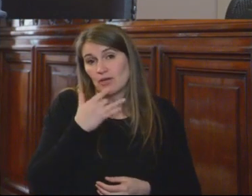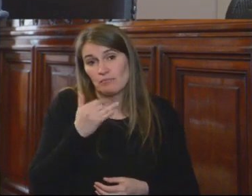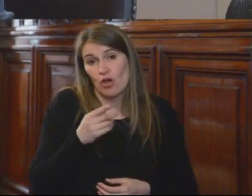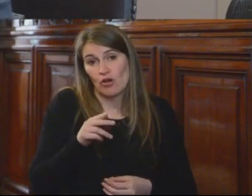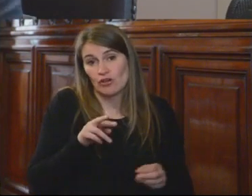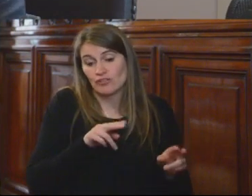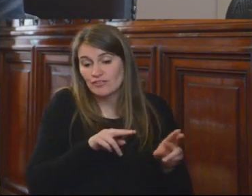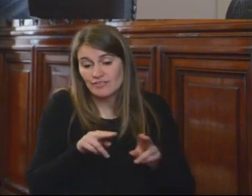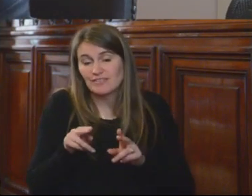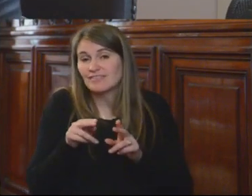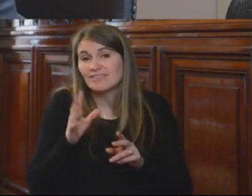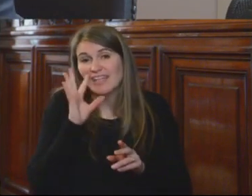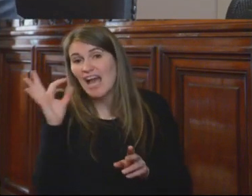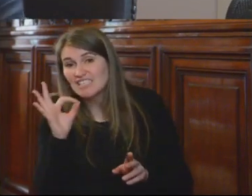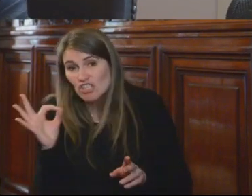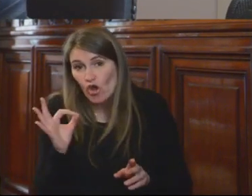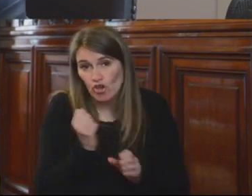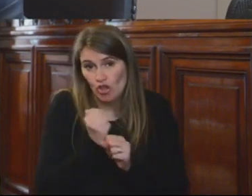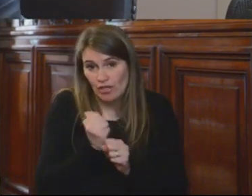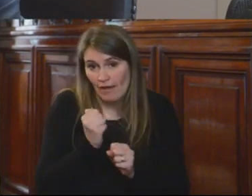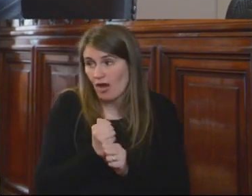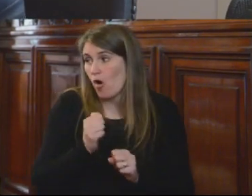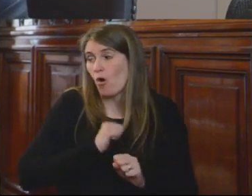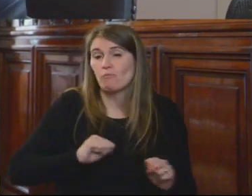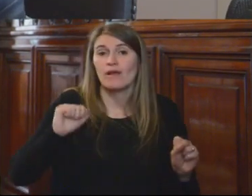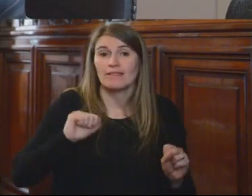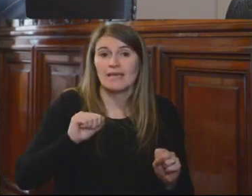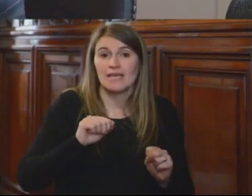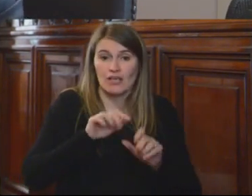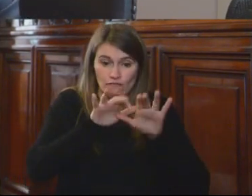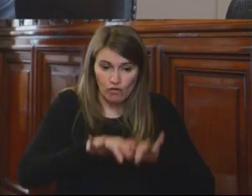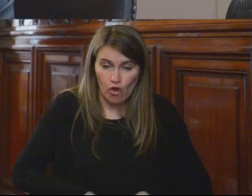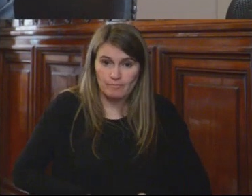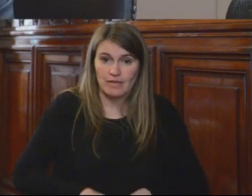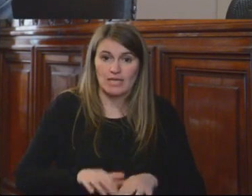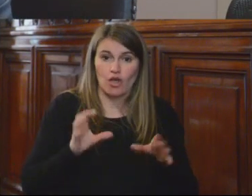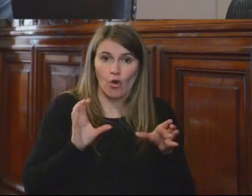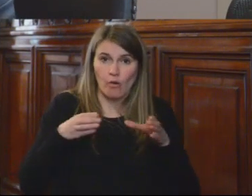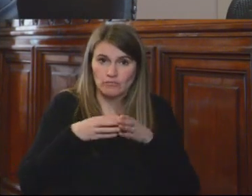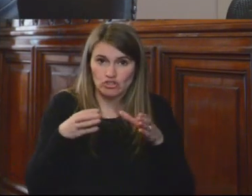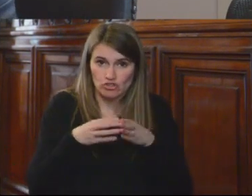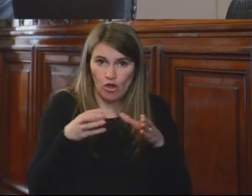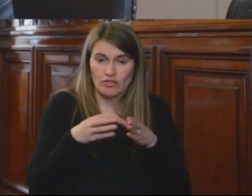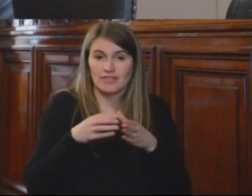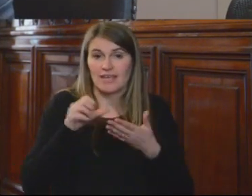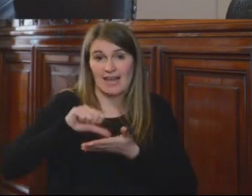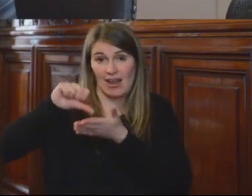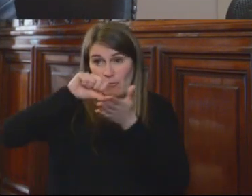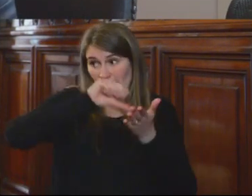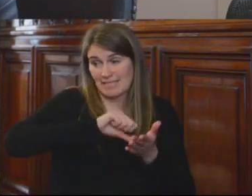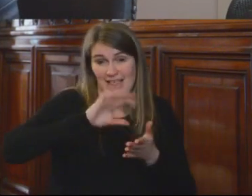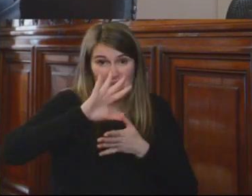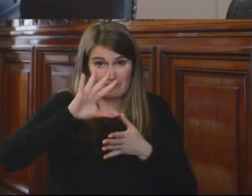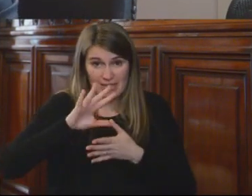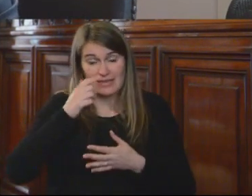jurisprudencia interamericana, han recopilado en el informe de la Comisión Interamericana sobre garantías para la independencia de